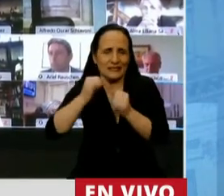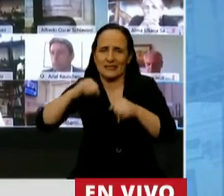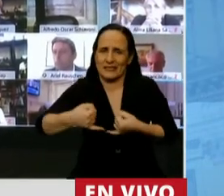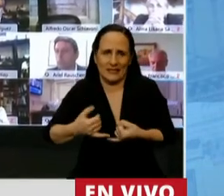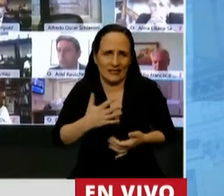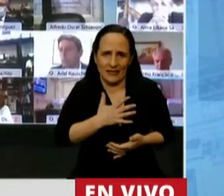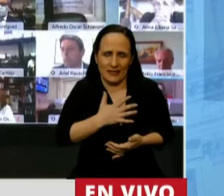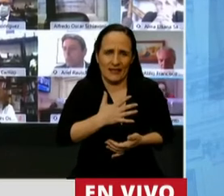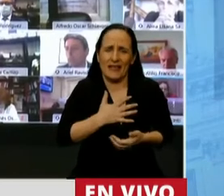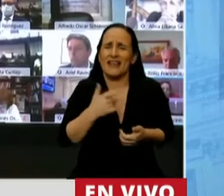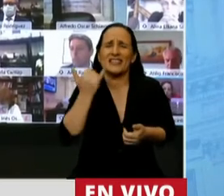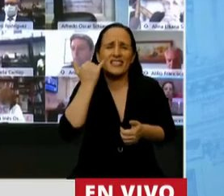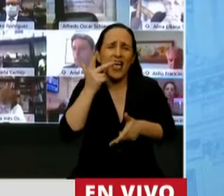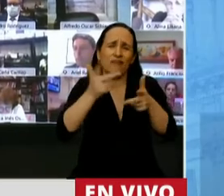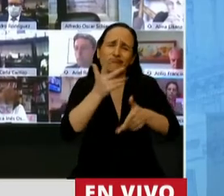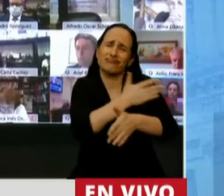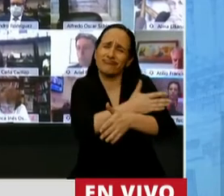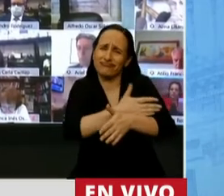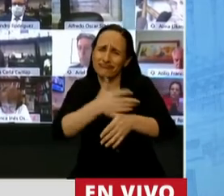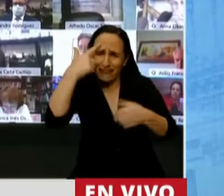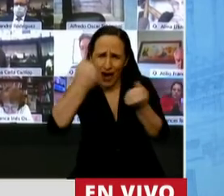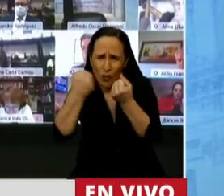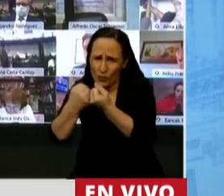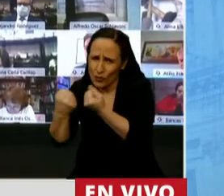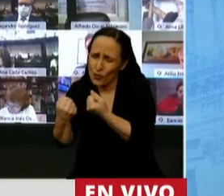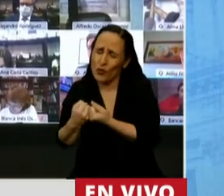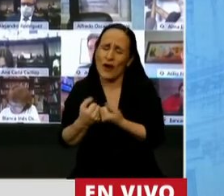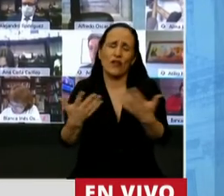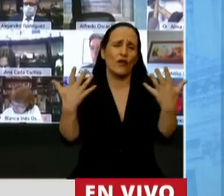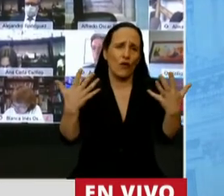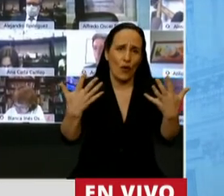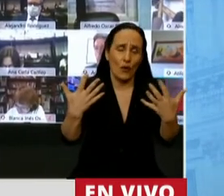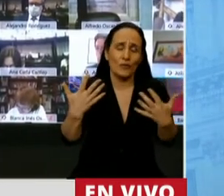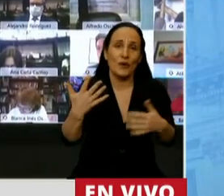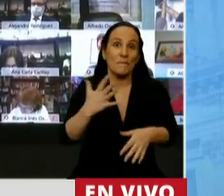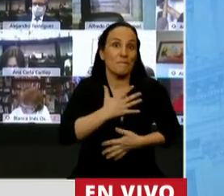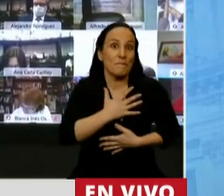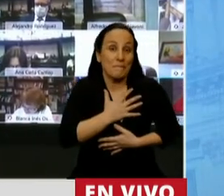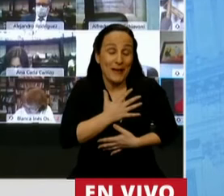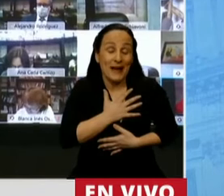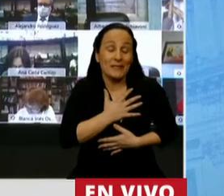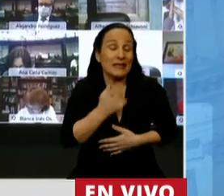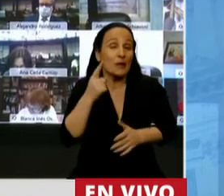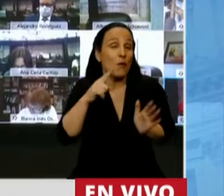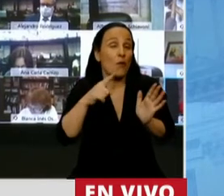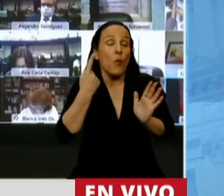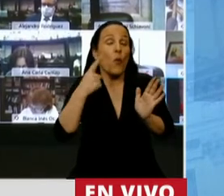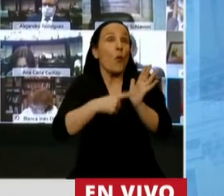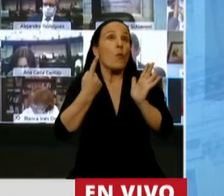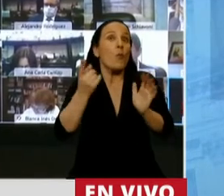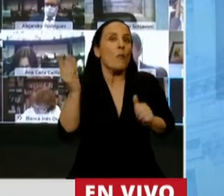Diciendo a mente todo lo que dijeron, que concuerdo. Para mí tuvo una diferencia más.